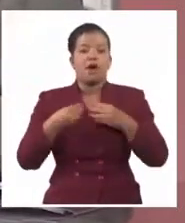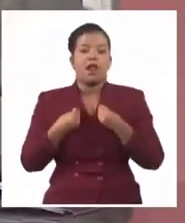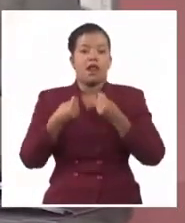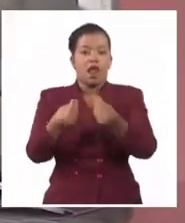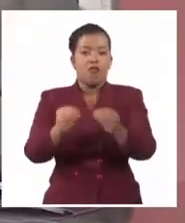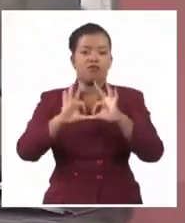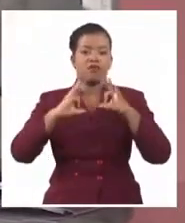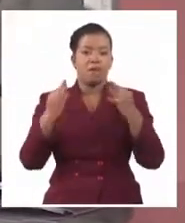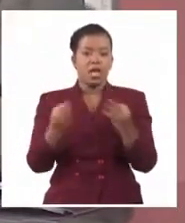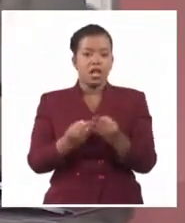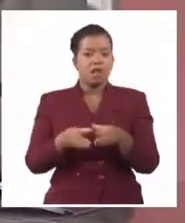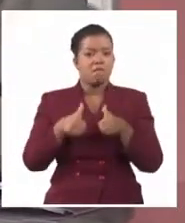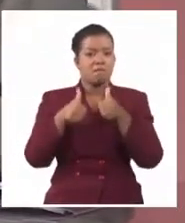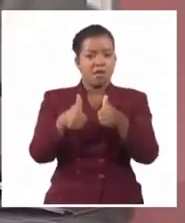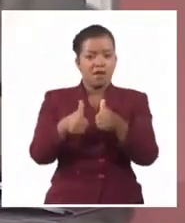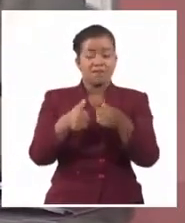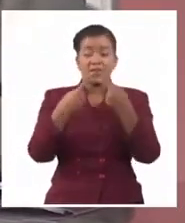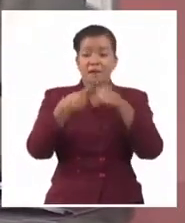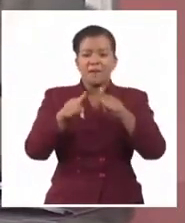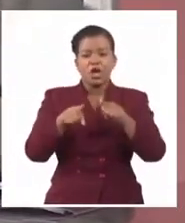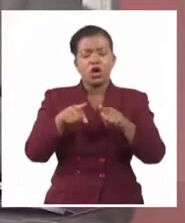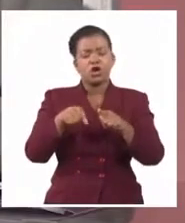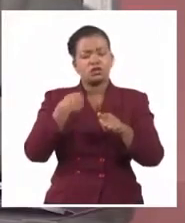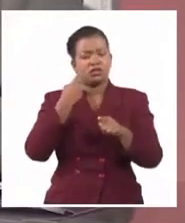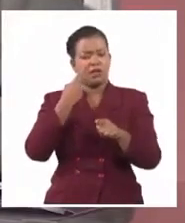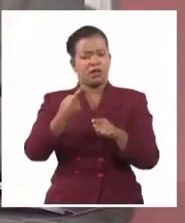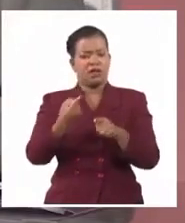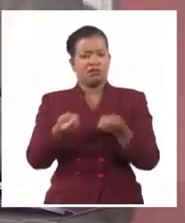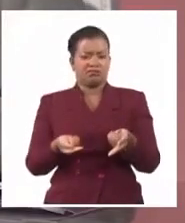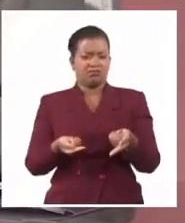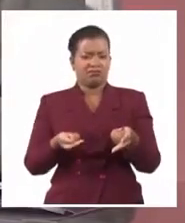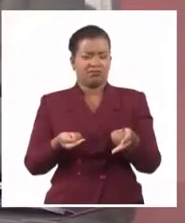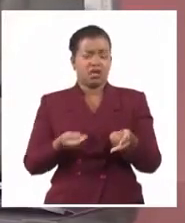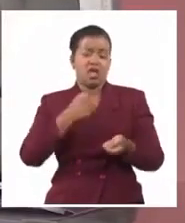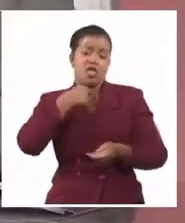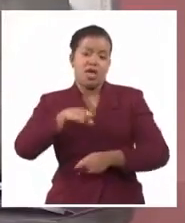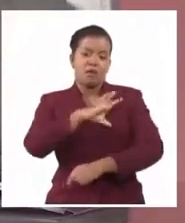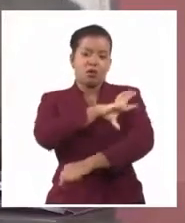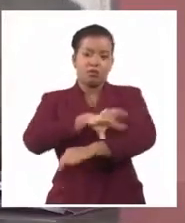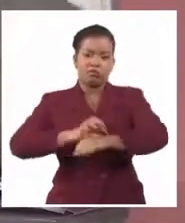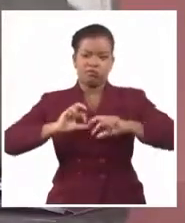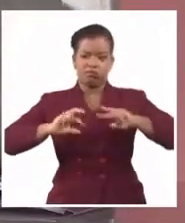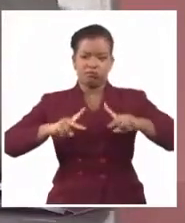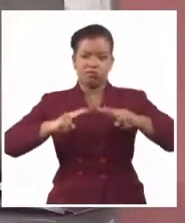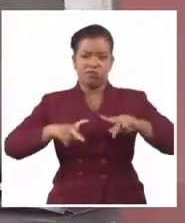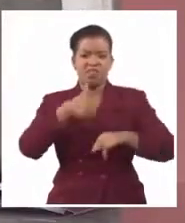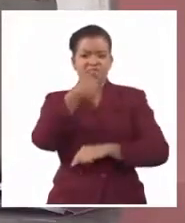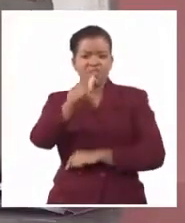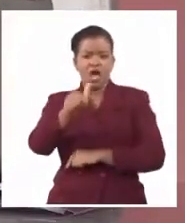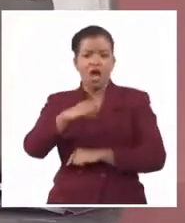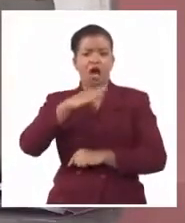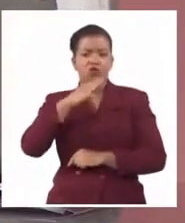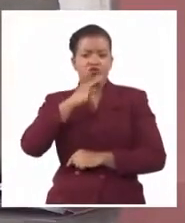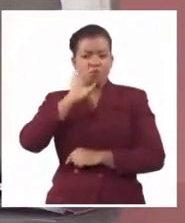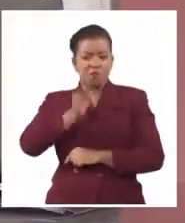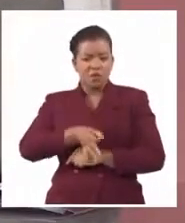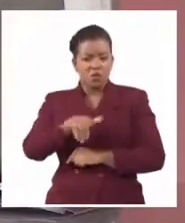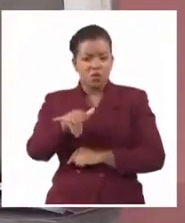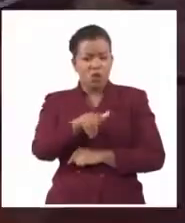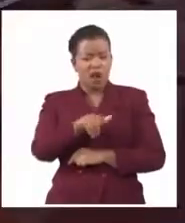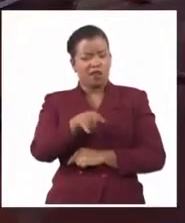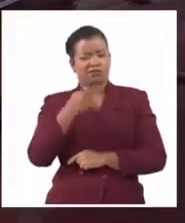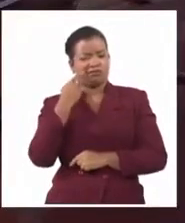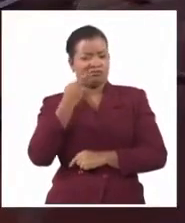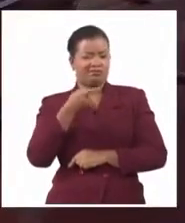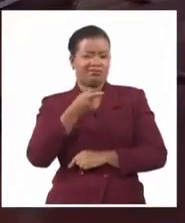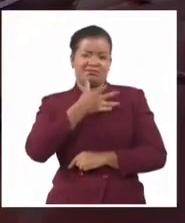no hay algo que tenga un artículo que sea evidente, carácter comercial, por las cantidades, eso es visible. Es visible.